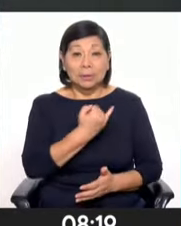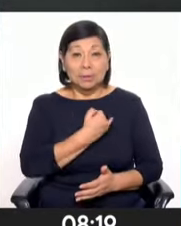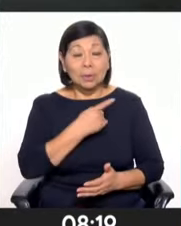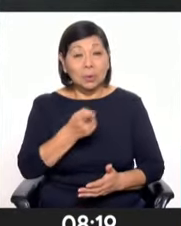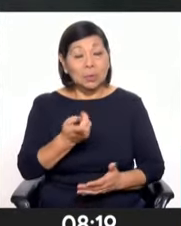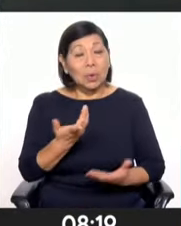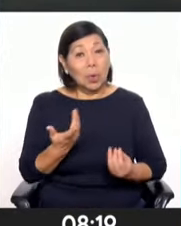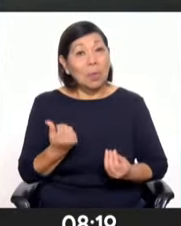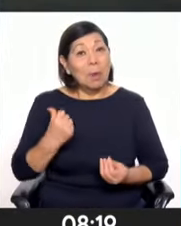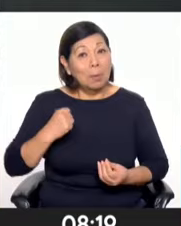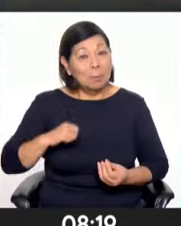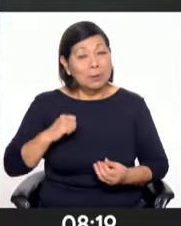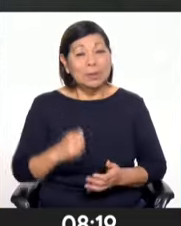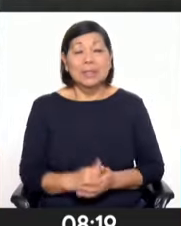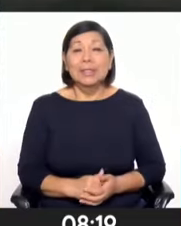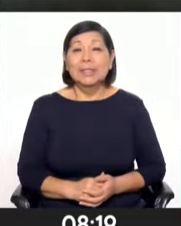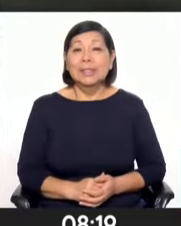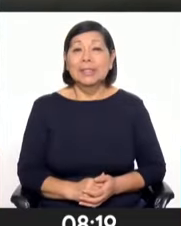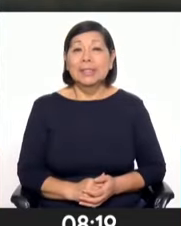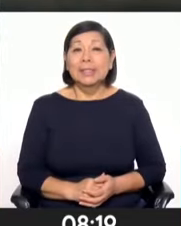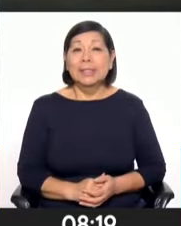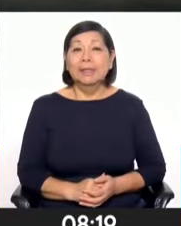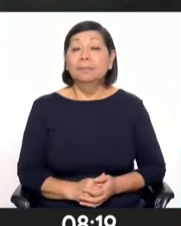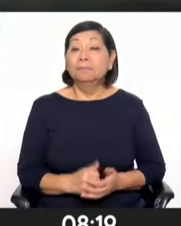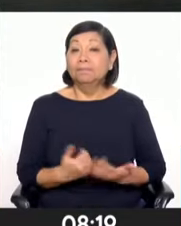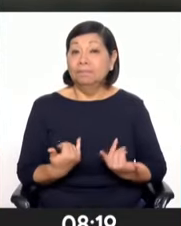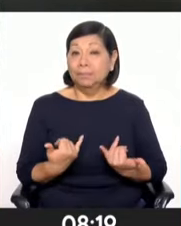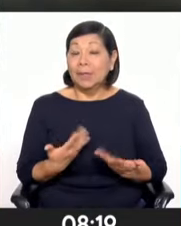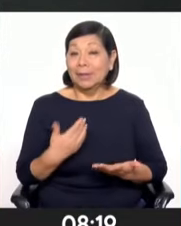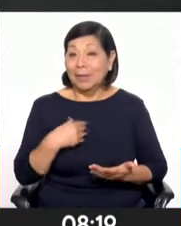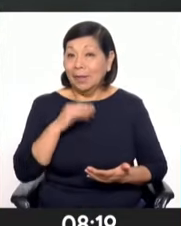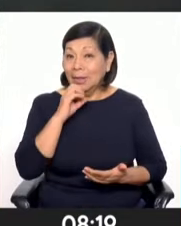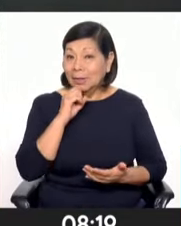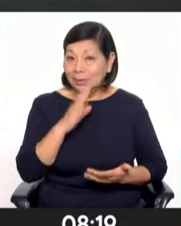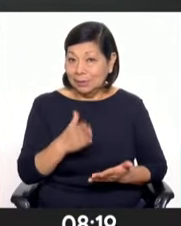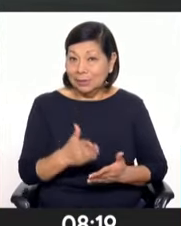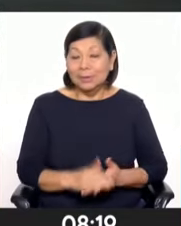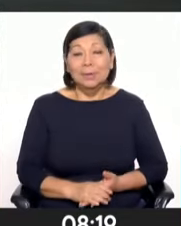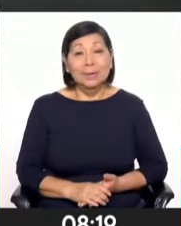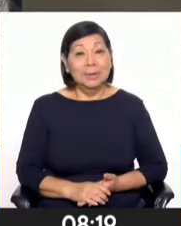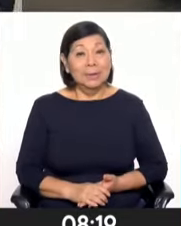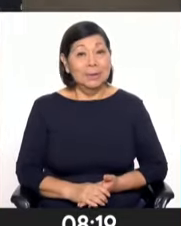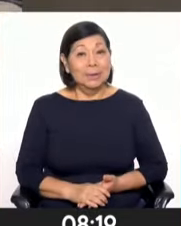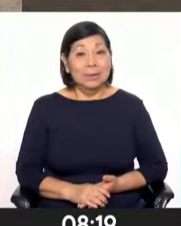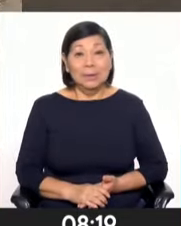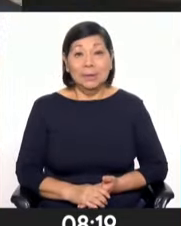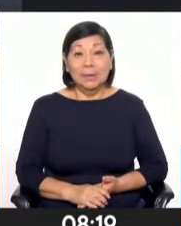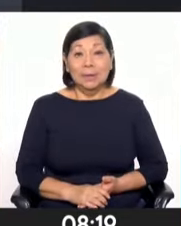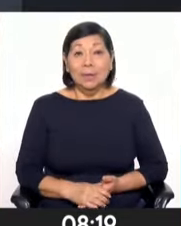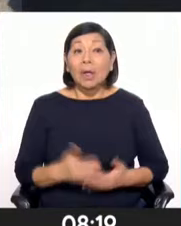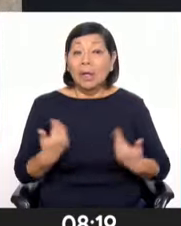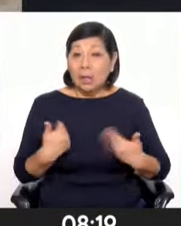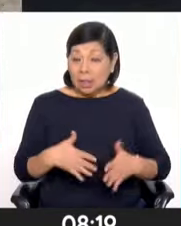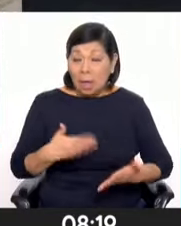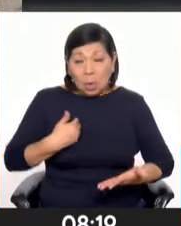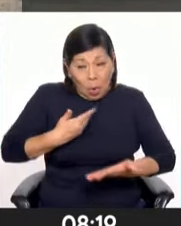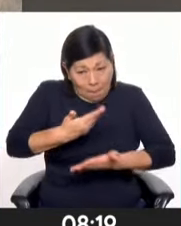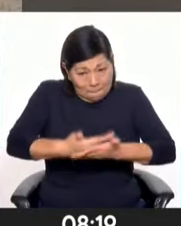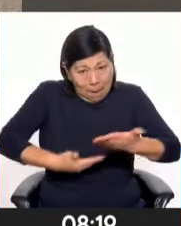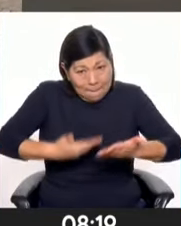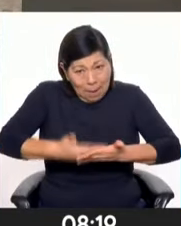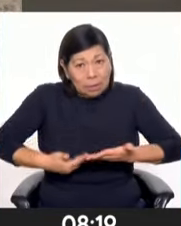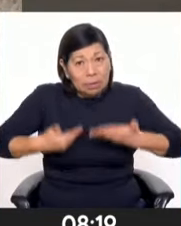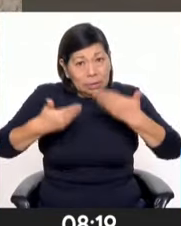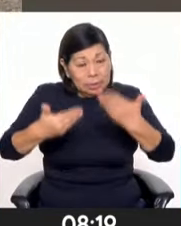que usted preside, la municipalidad? Bueno, como le vuelvo a repetir, he elevado los documentos